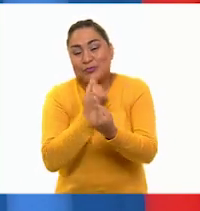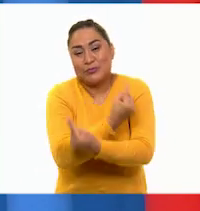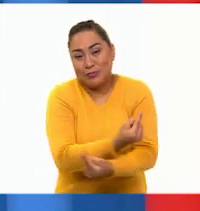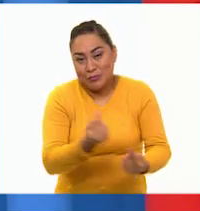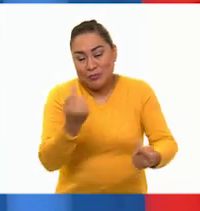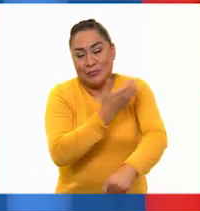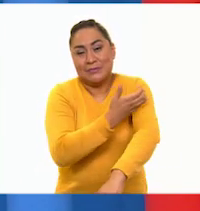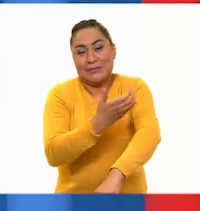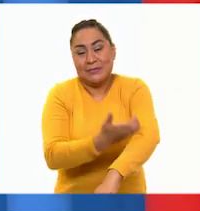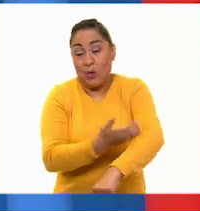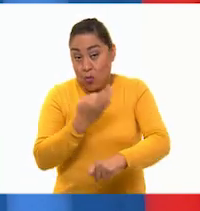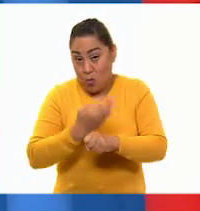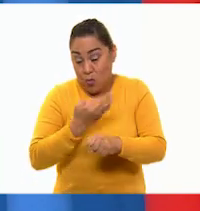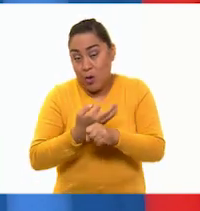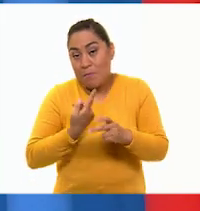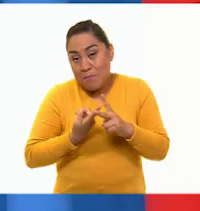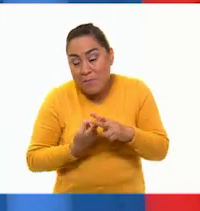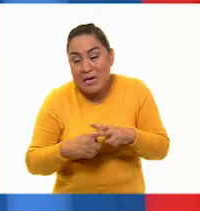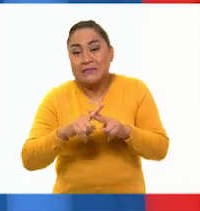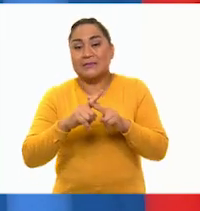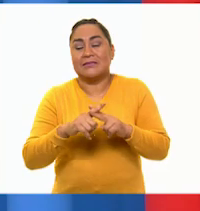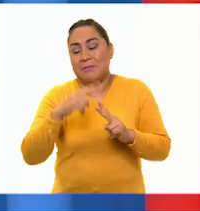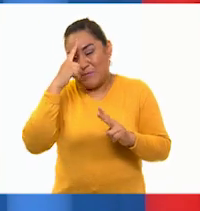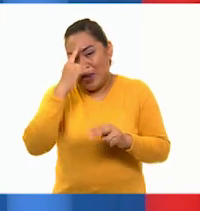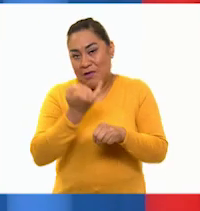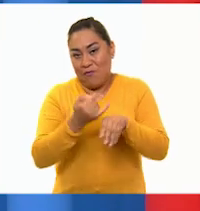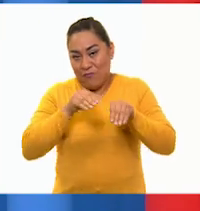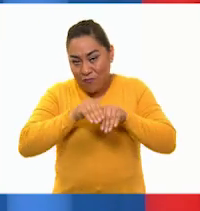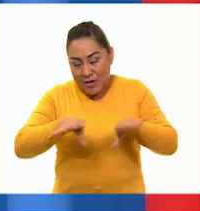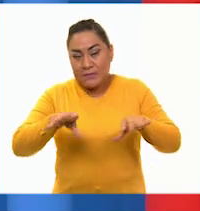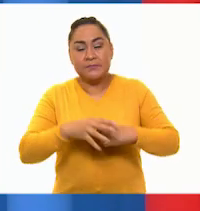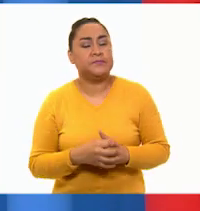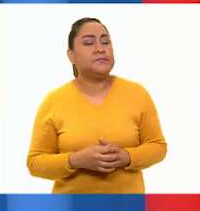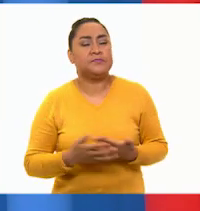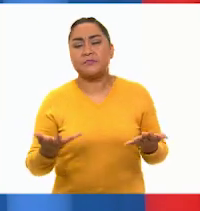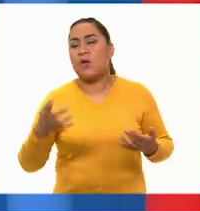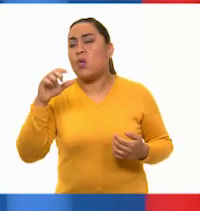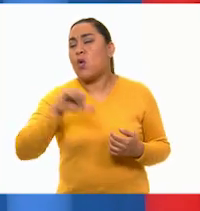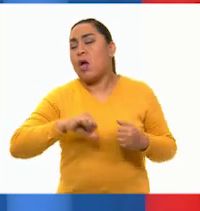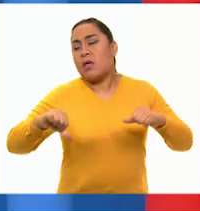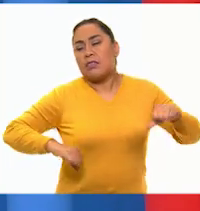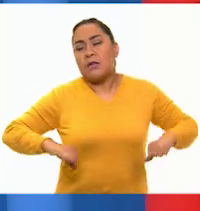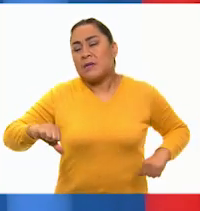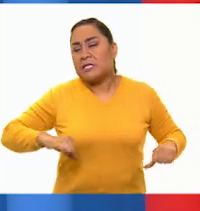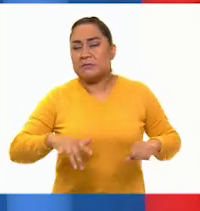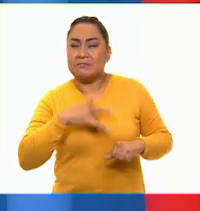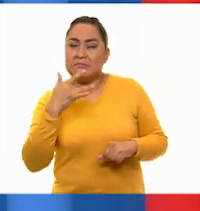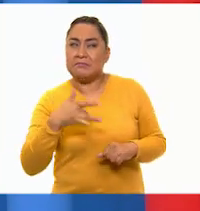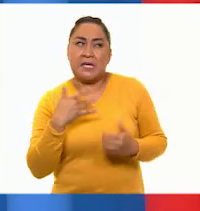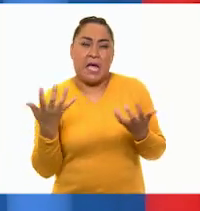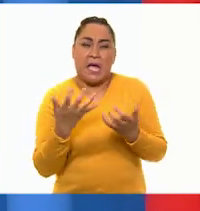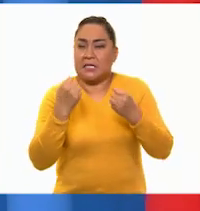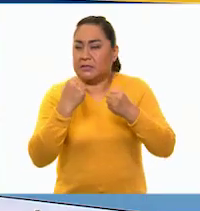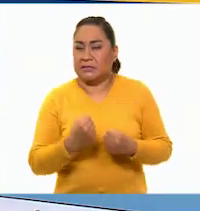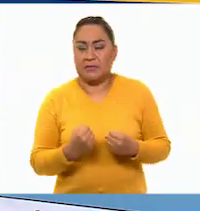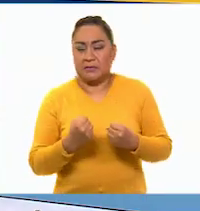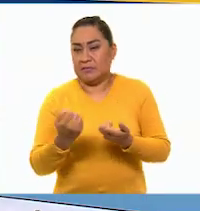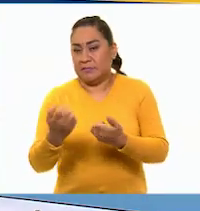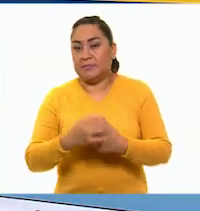acompañan para comenzar ya a trabajar con esta información. ¿Y qué actividades considera convenientes que realicemos, profesor?